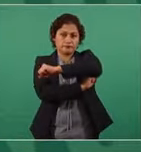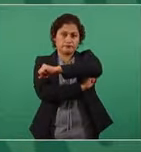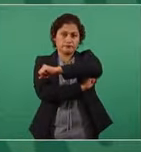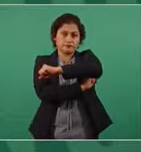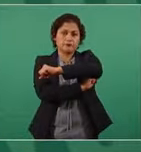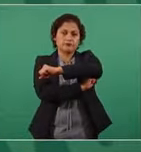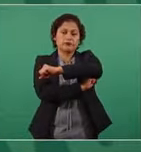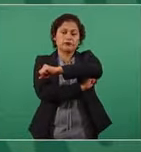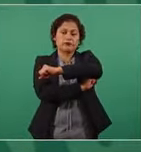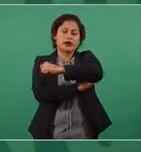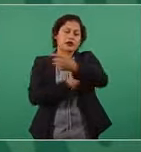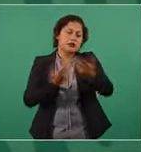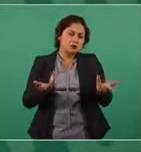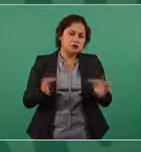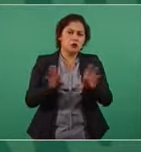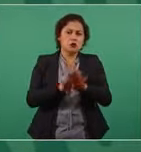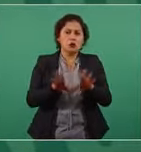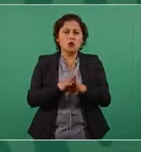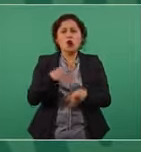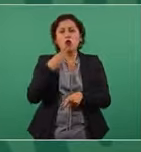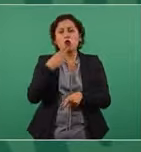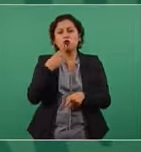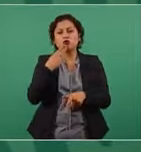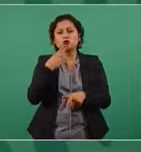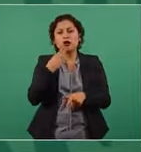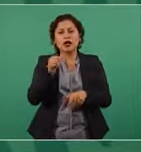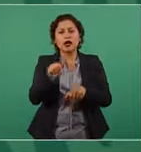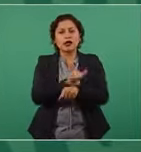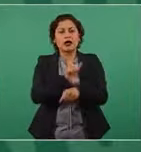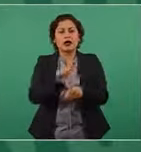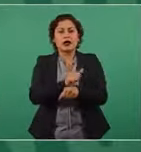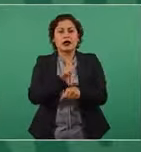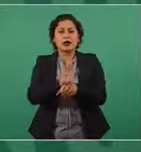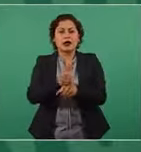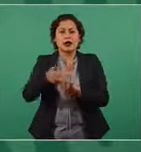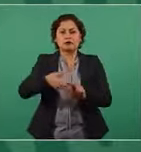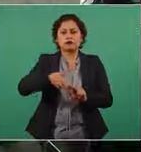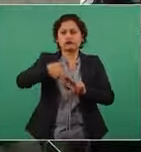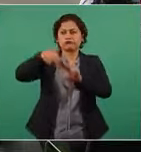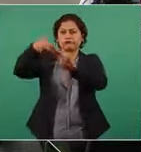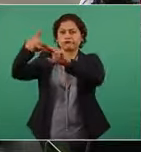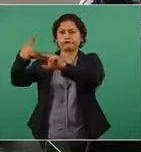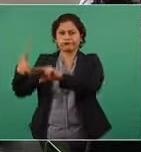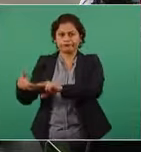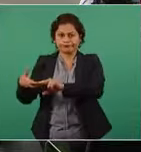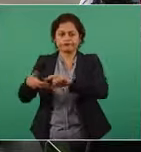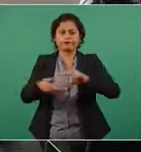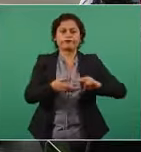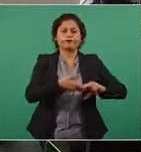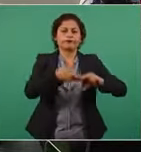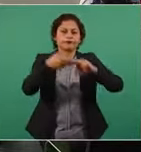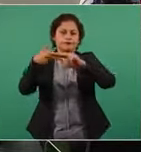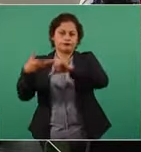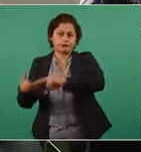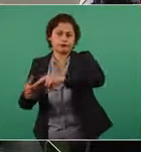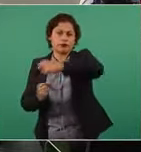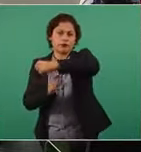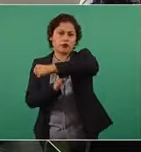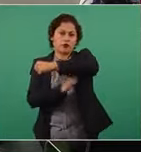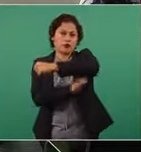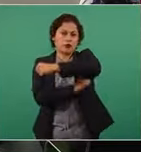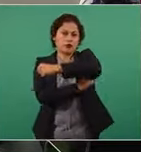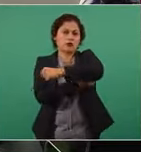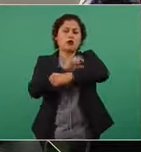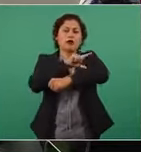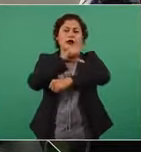grúas las columnas y luego las traves, y eso se puede hacer en las